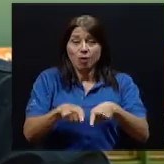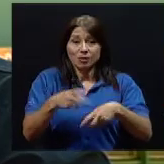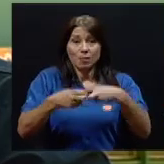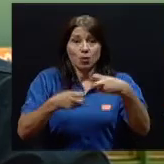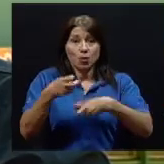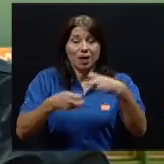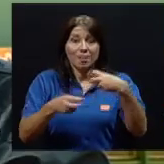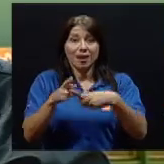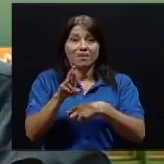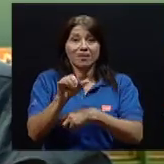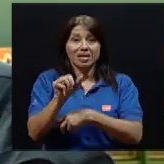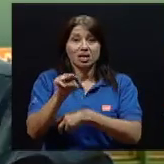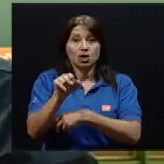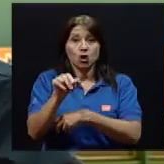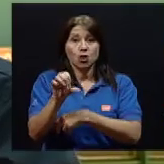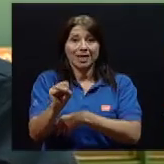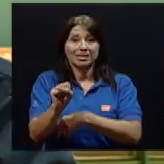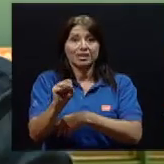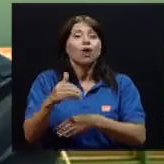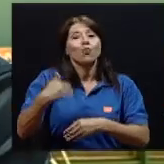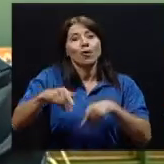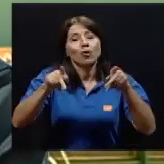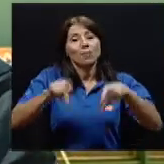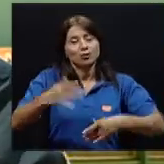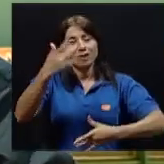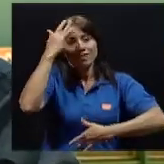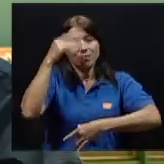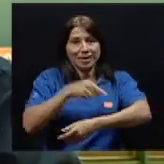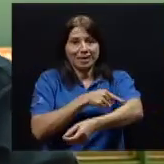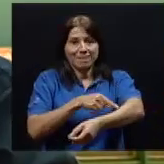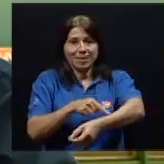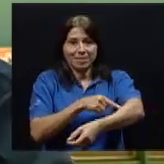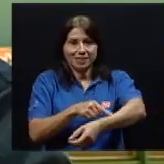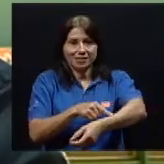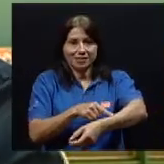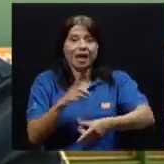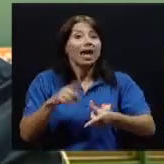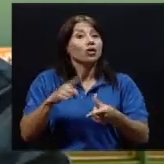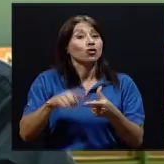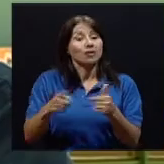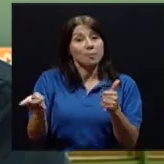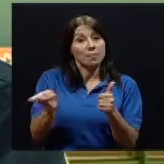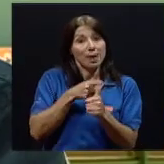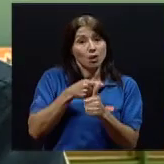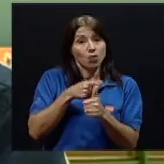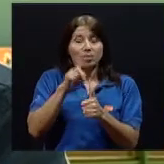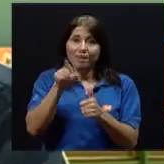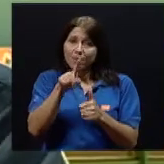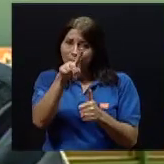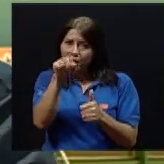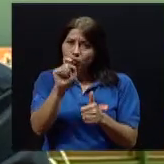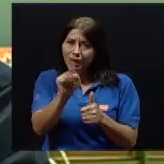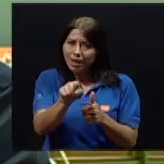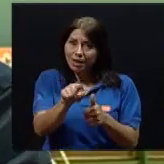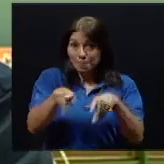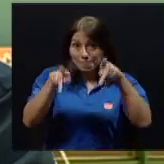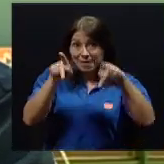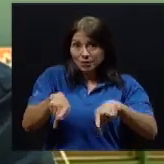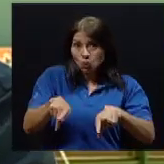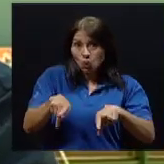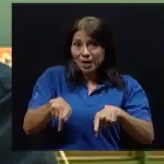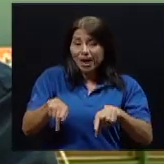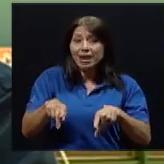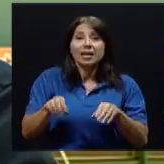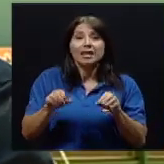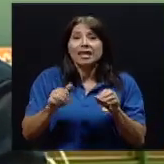que es la primera causa de enfermedad renal crónica. Entonces la siguiente pregunta es, bueno, primero, aquel paciente que tiene algún factor de riesgo para una